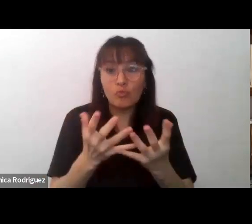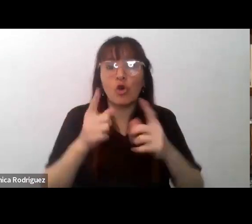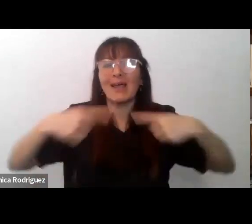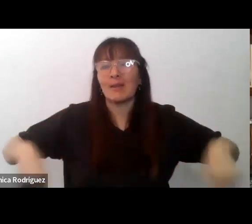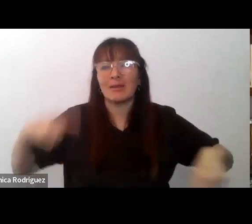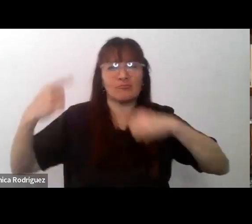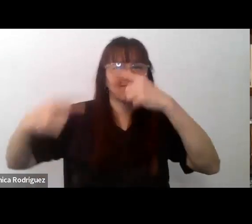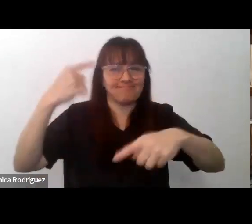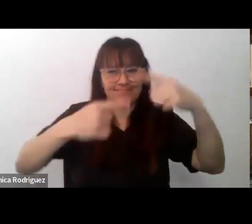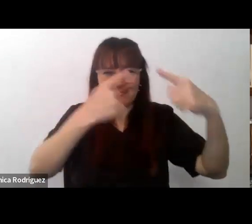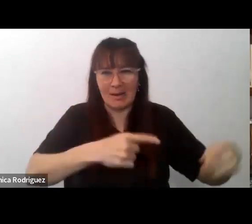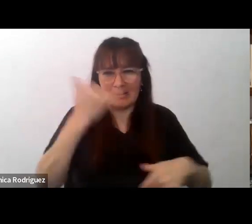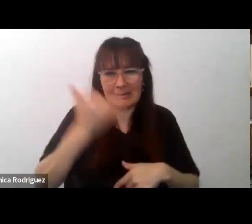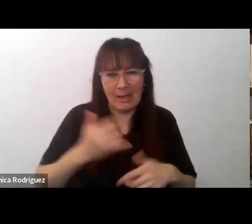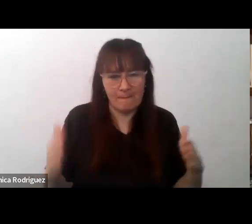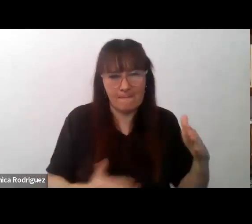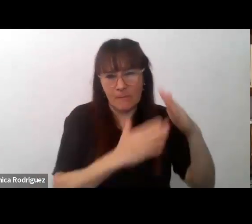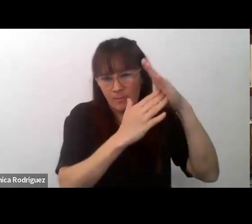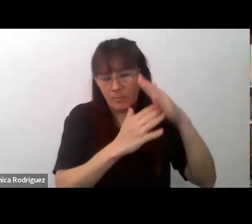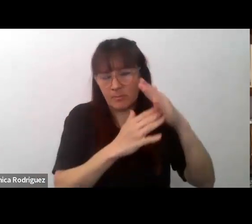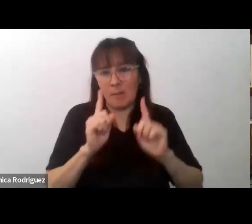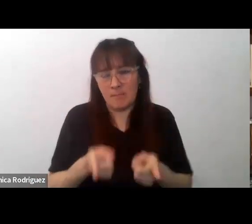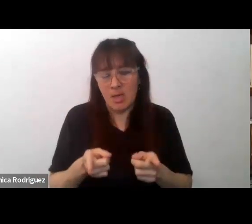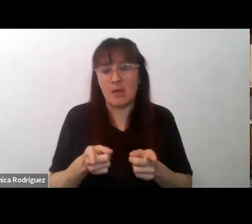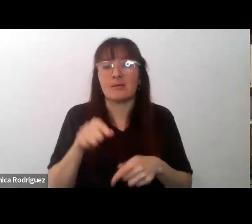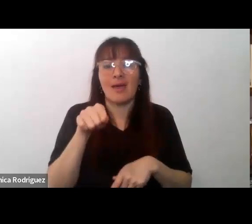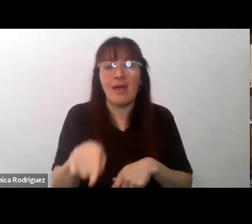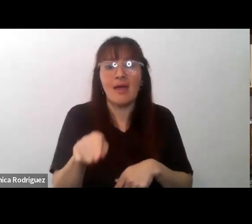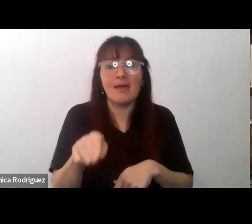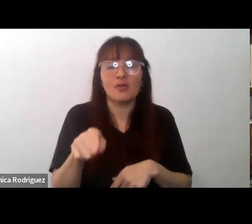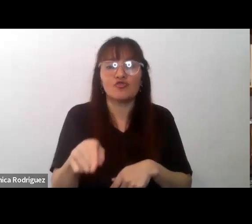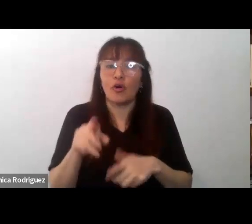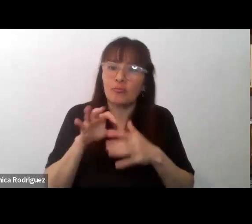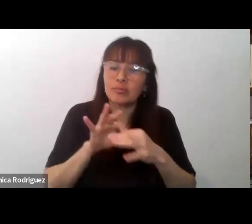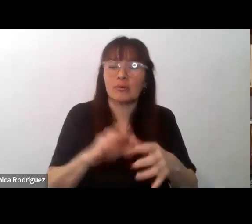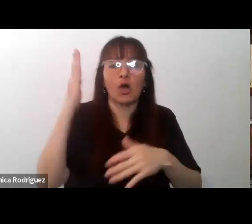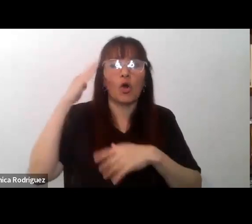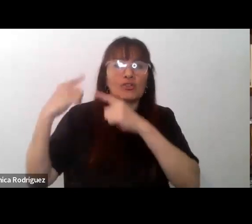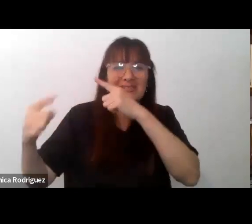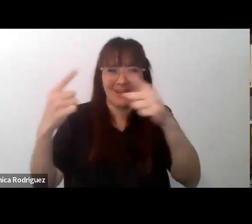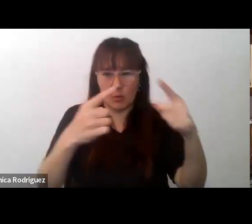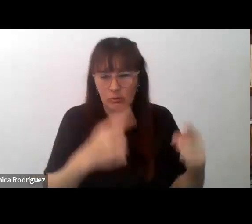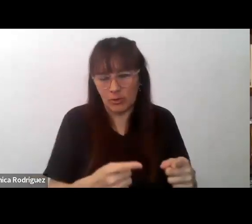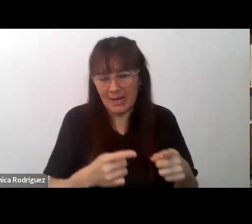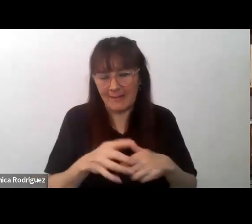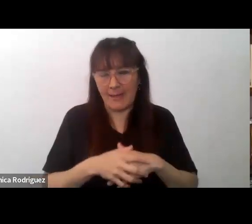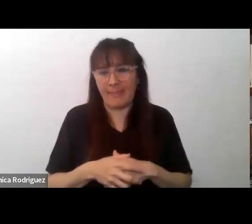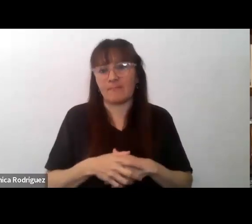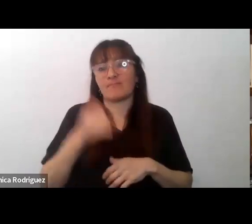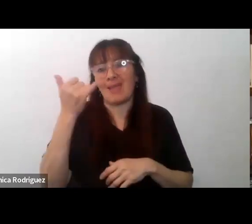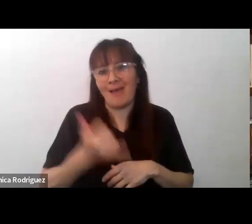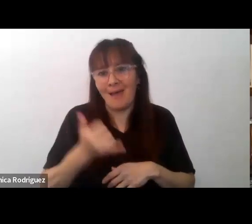a tomar en cuenta y que nos empujan a la interculturalidad hay un